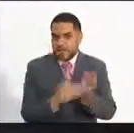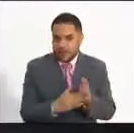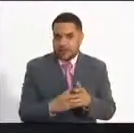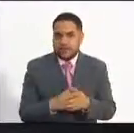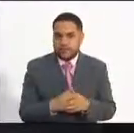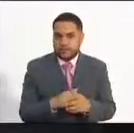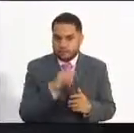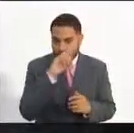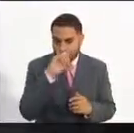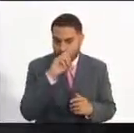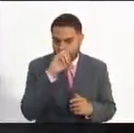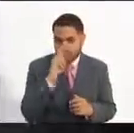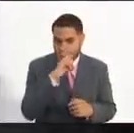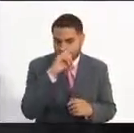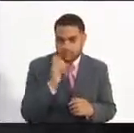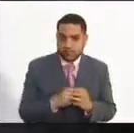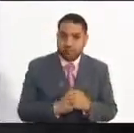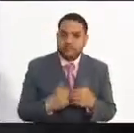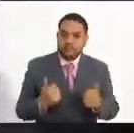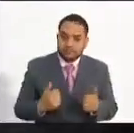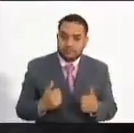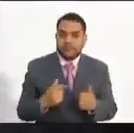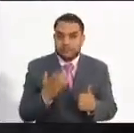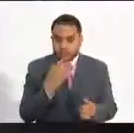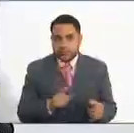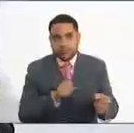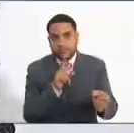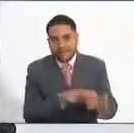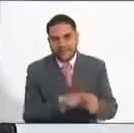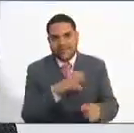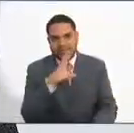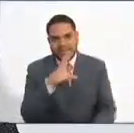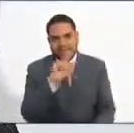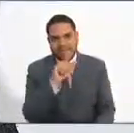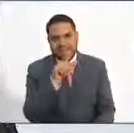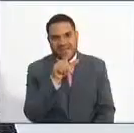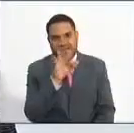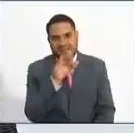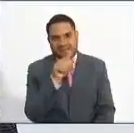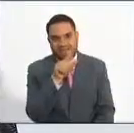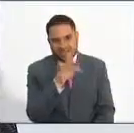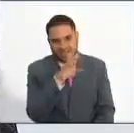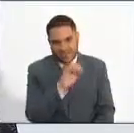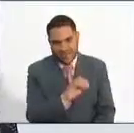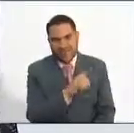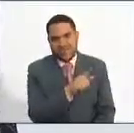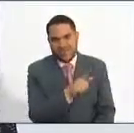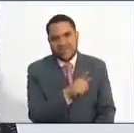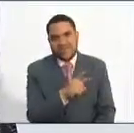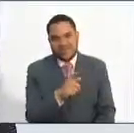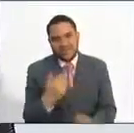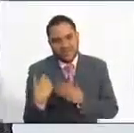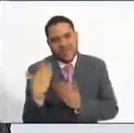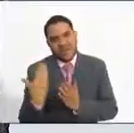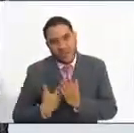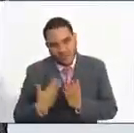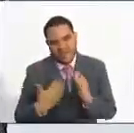adelante convocatorias como la de Catastro, la del Departamento de la Prosperidad Social, que igual se viene trabajando.